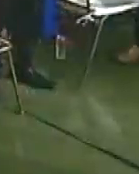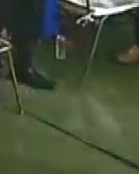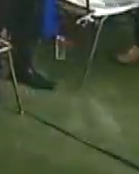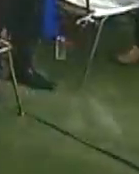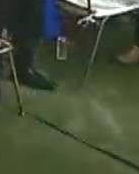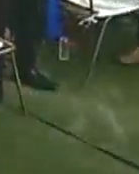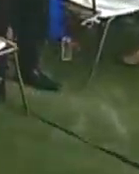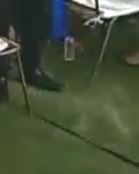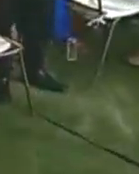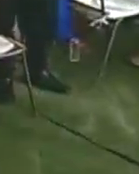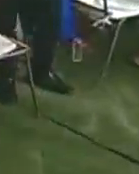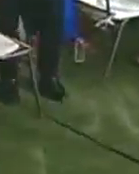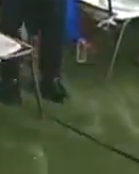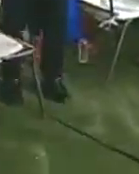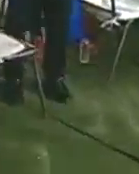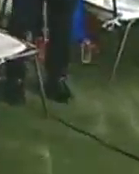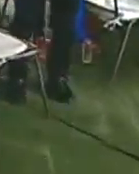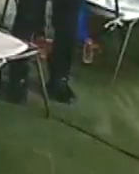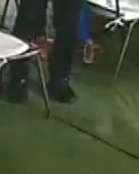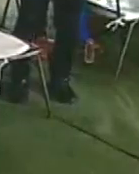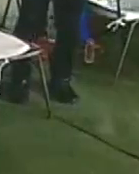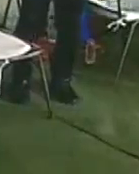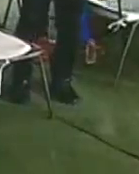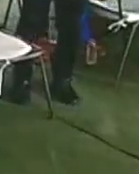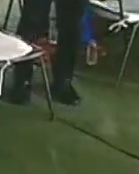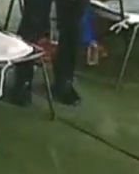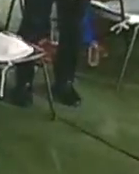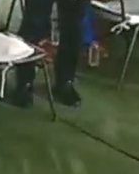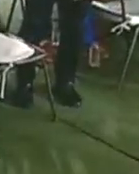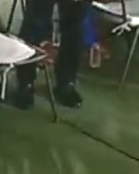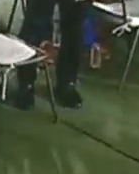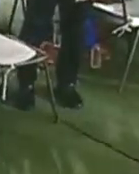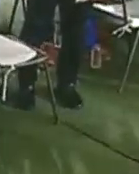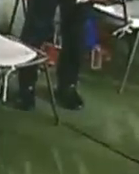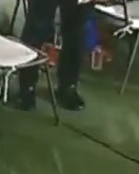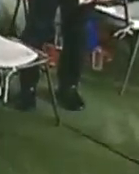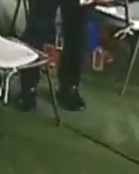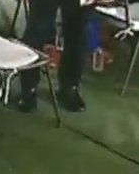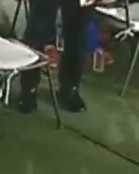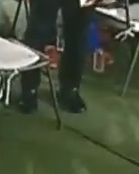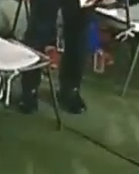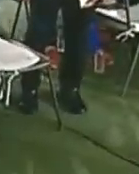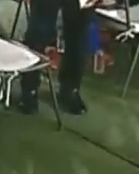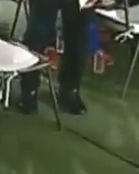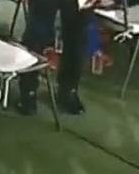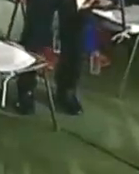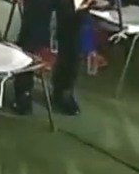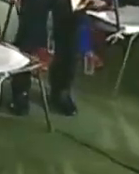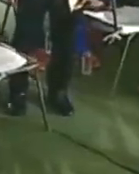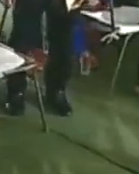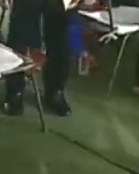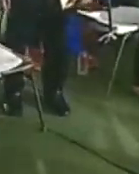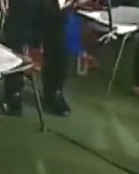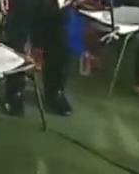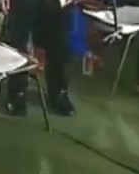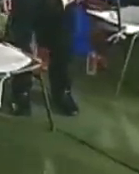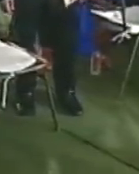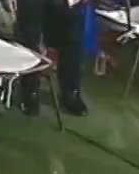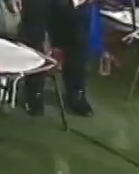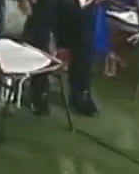también, ha sido aprobado, este plan, que ha sido presentado, producto del estudio, de la investigación, de la